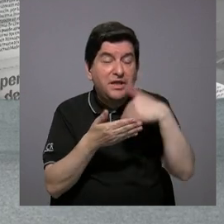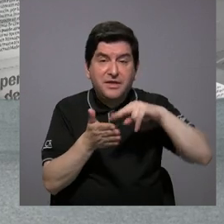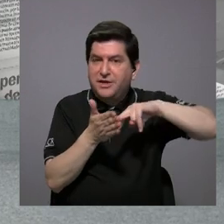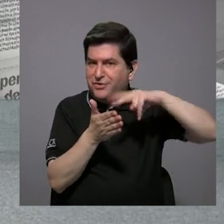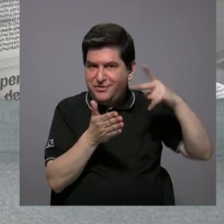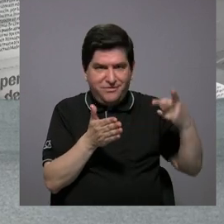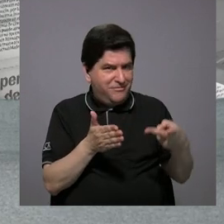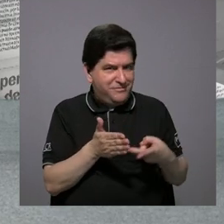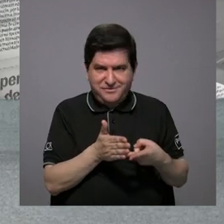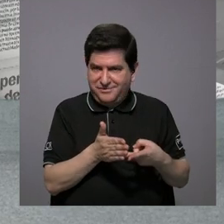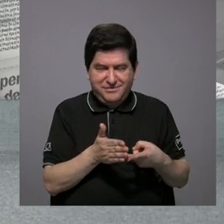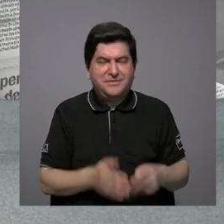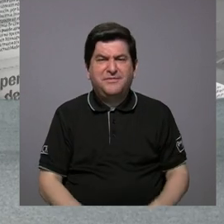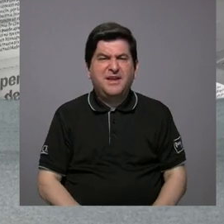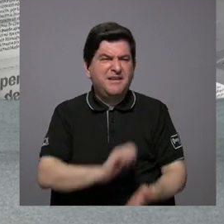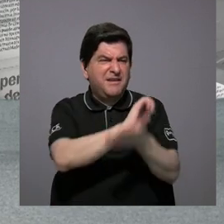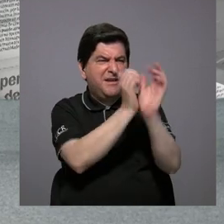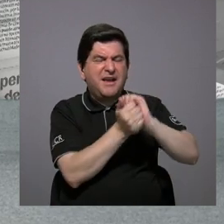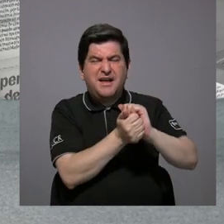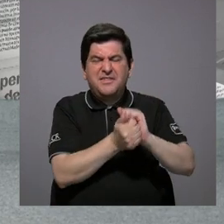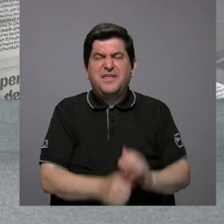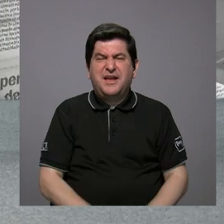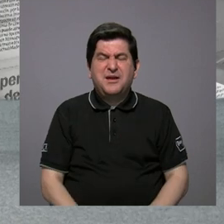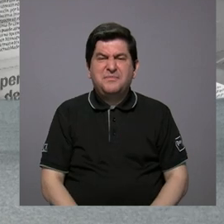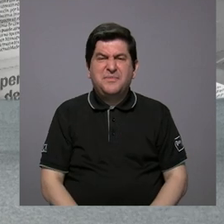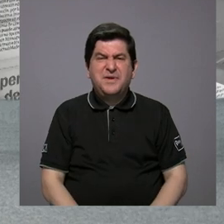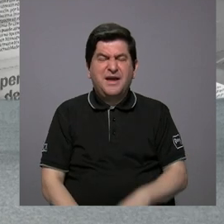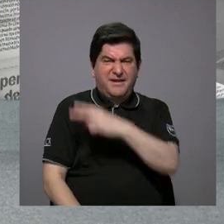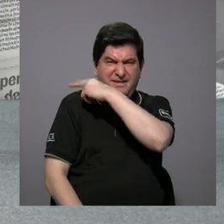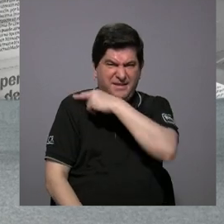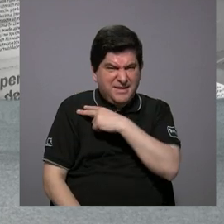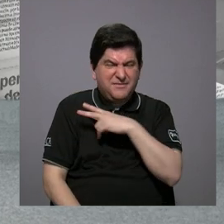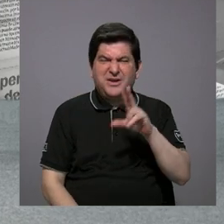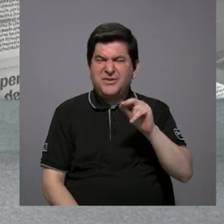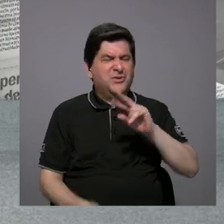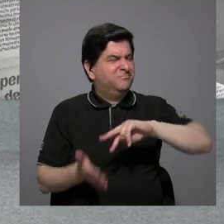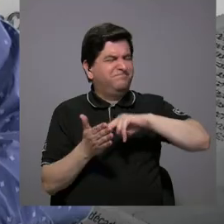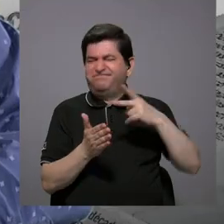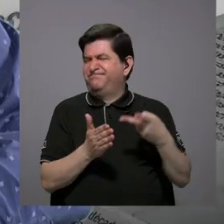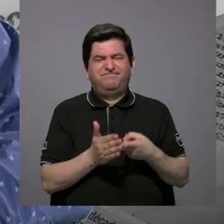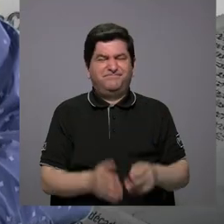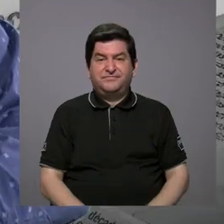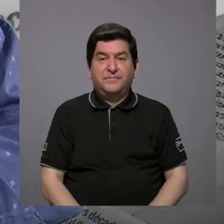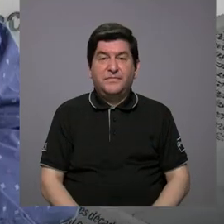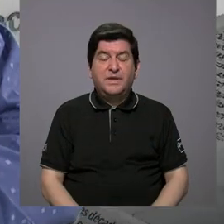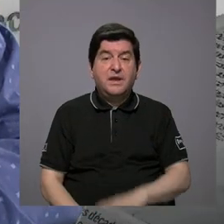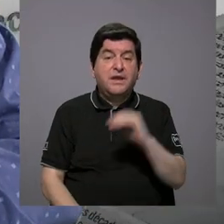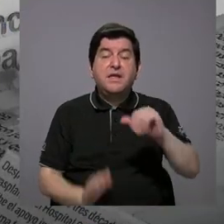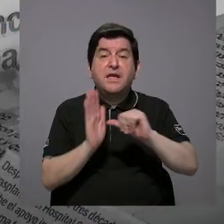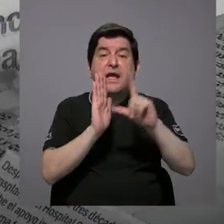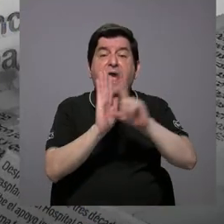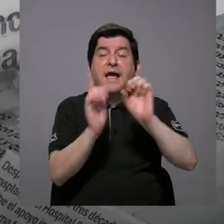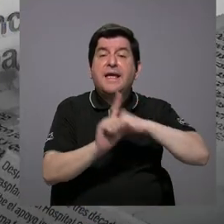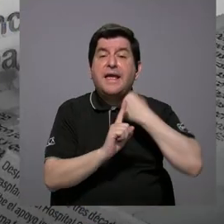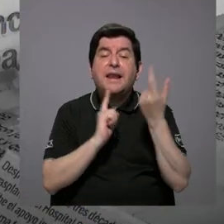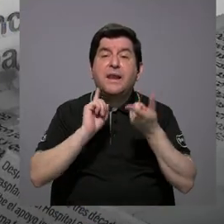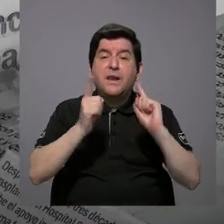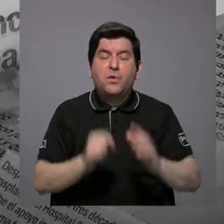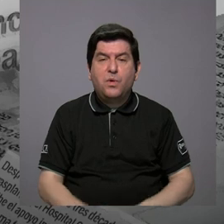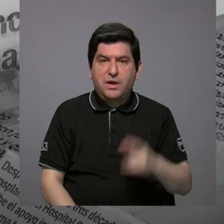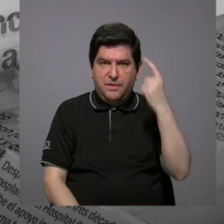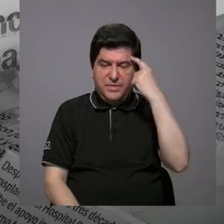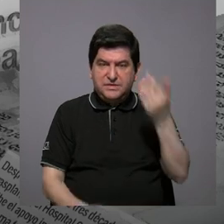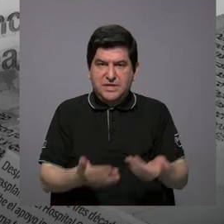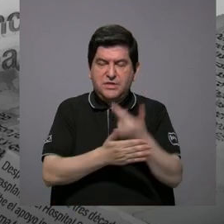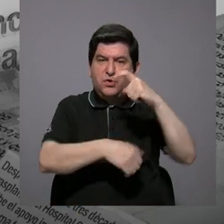trata de cambiar rectoría, de mejorar, no se trata de nada de eso. ¿Y qué ambiente tiene la Asamblea Legislativa pensando que entramos